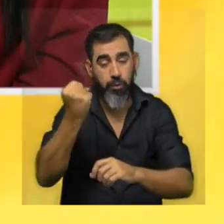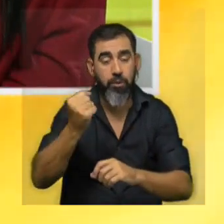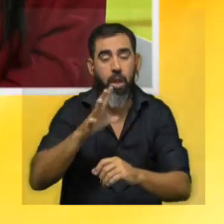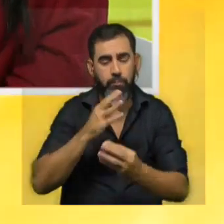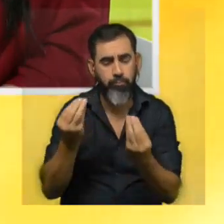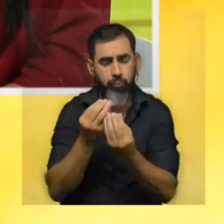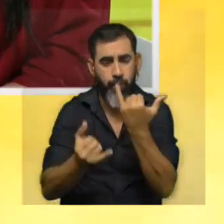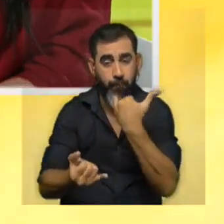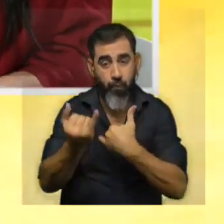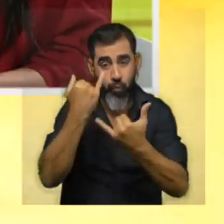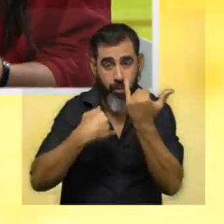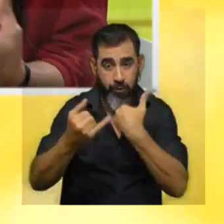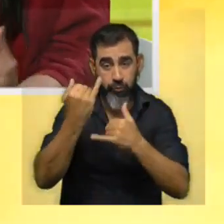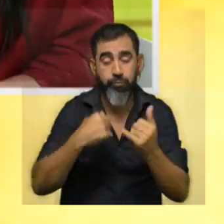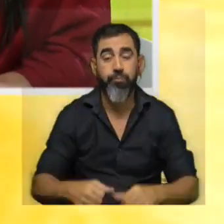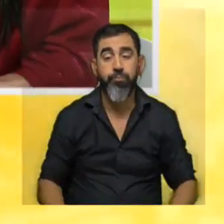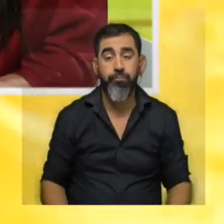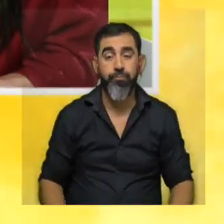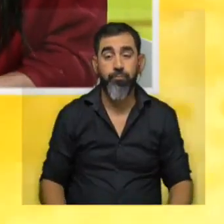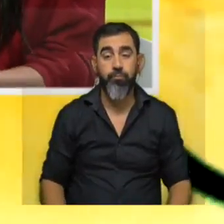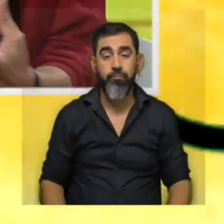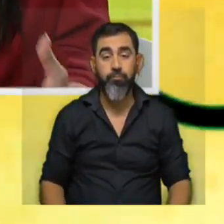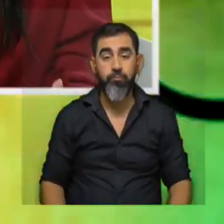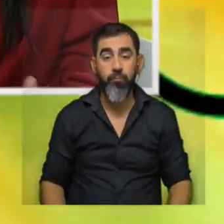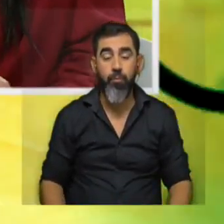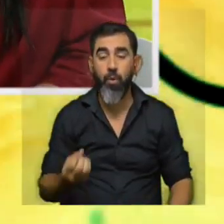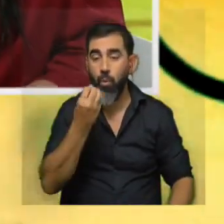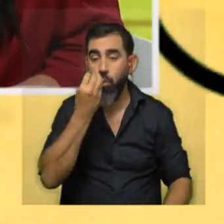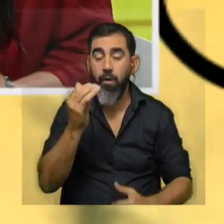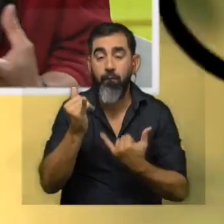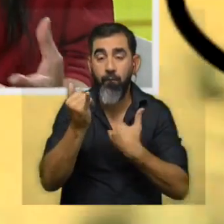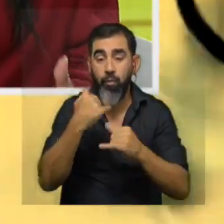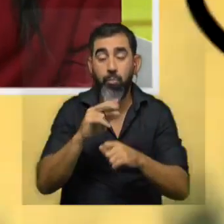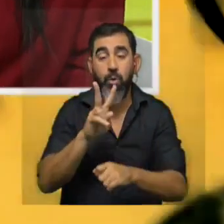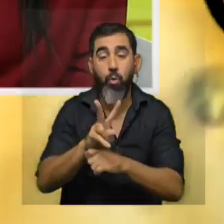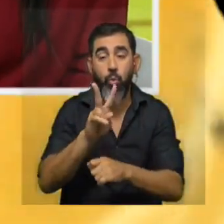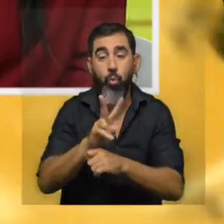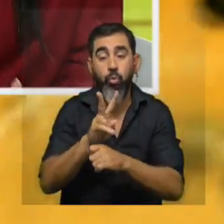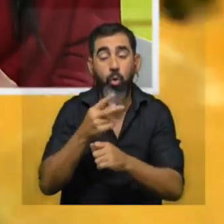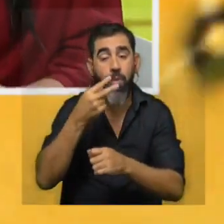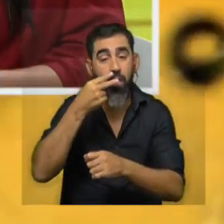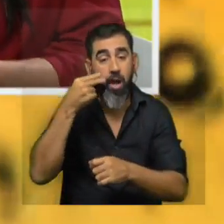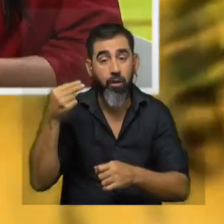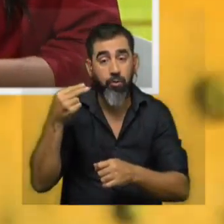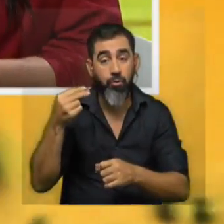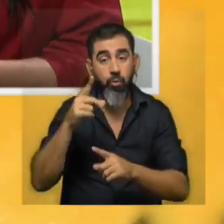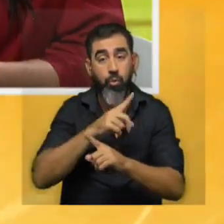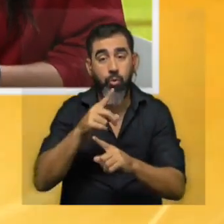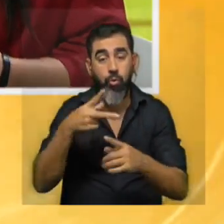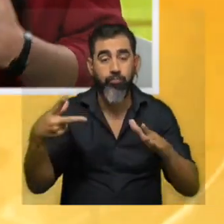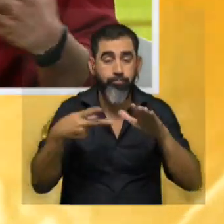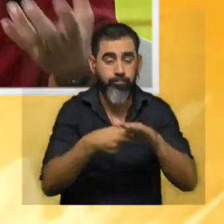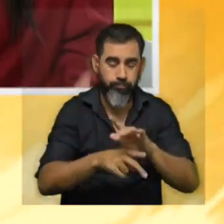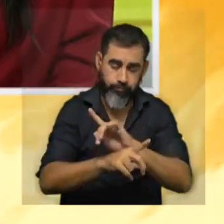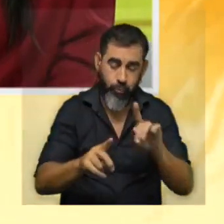información entonces está buena esta información para encarar campañas de control poblacional y no digo campañas de esterilización